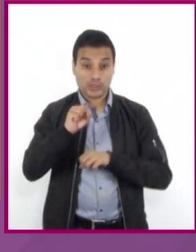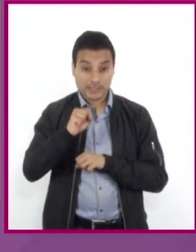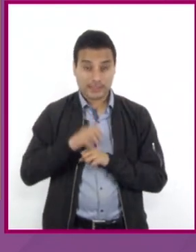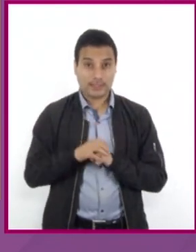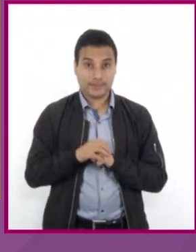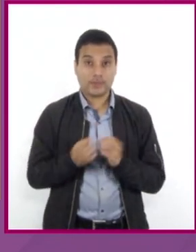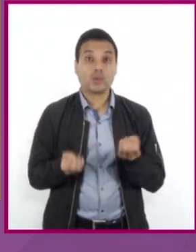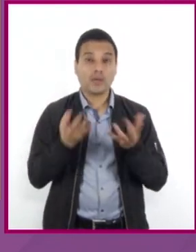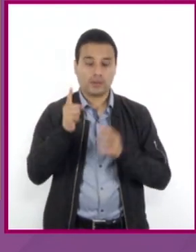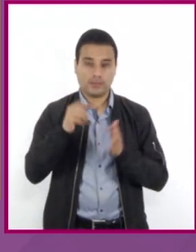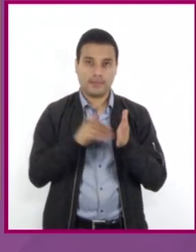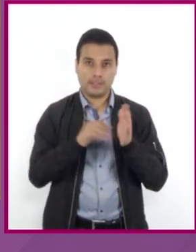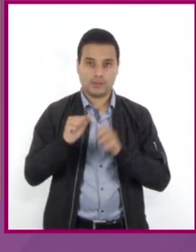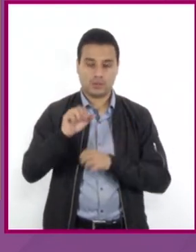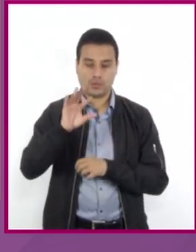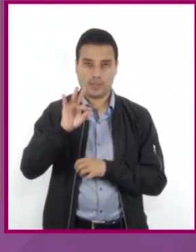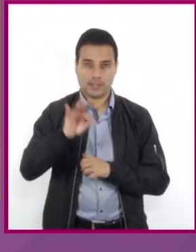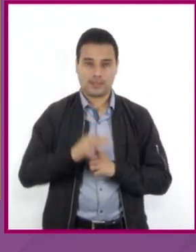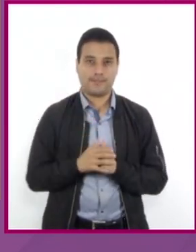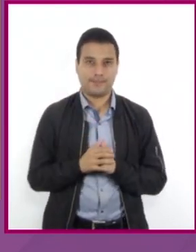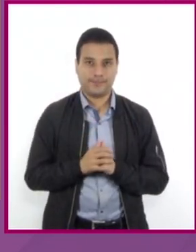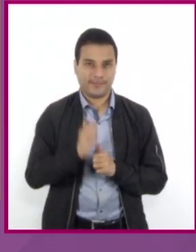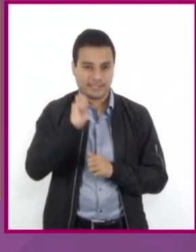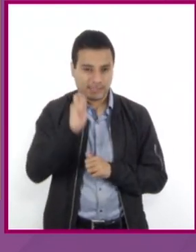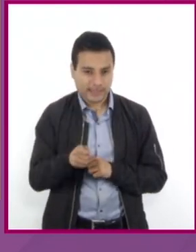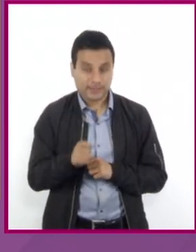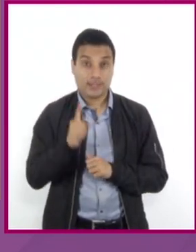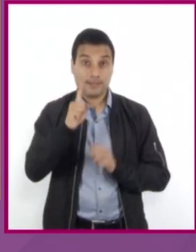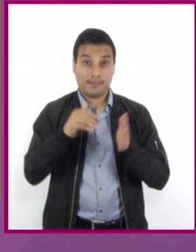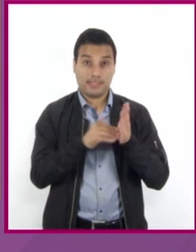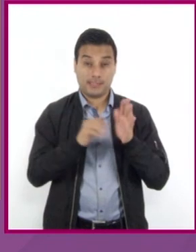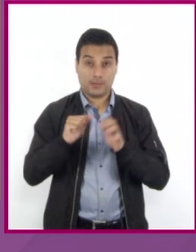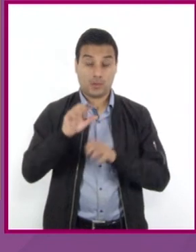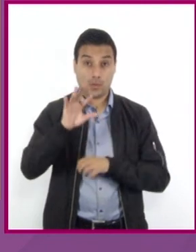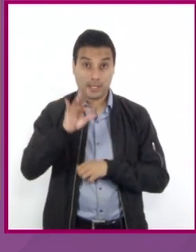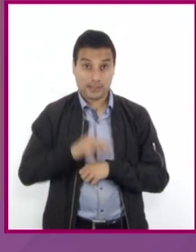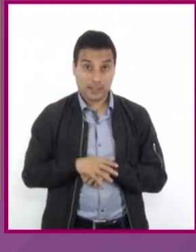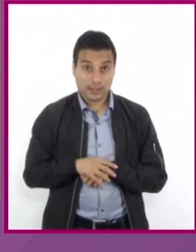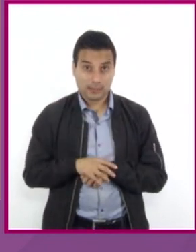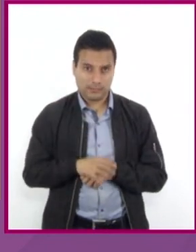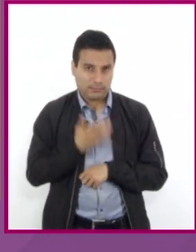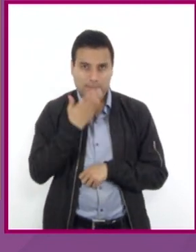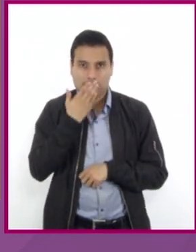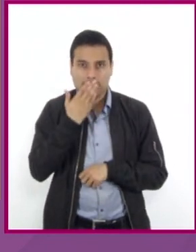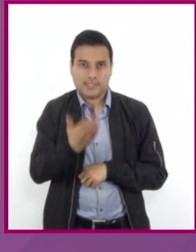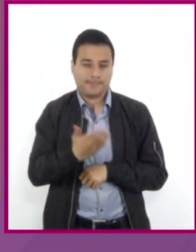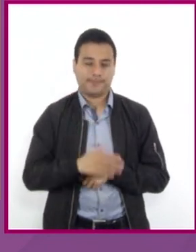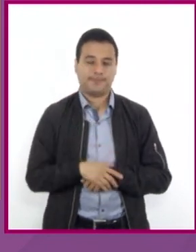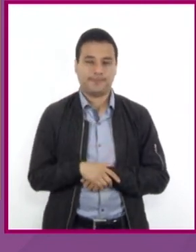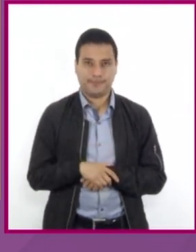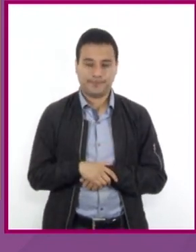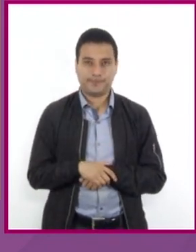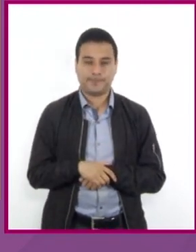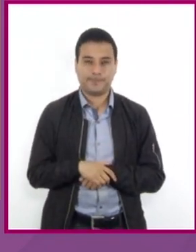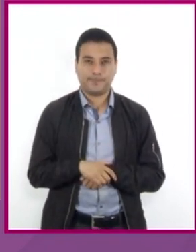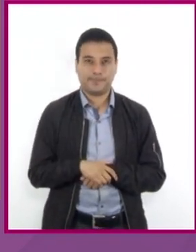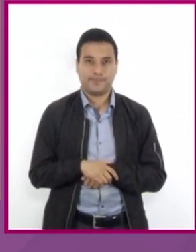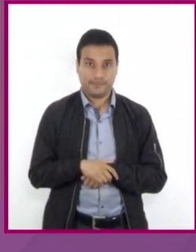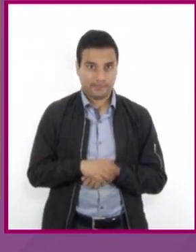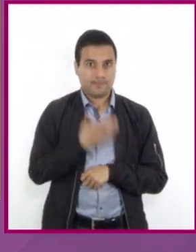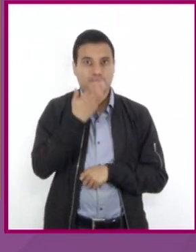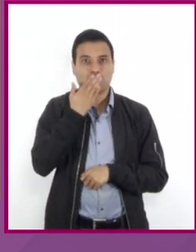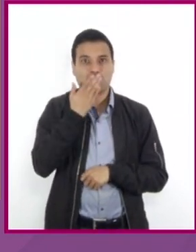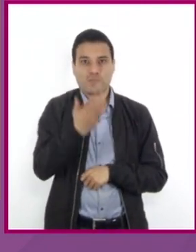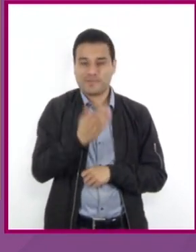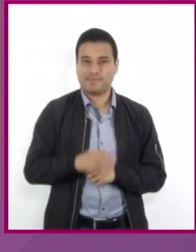1640 por lo tanto 1640 es igual a 1640 muy bien